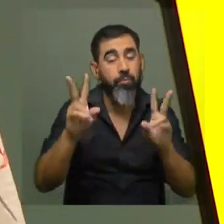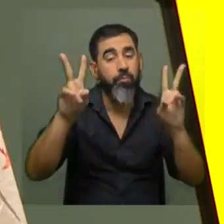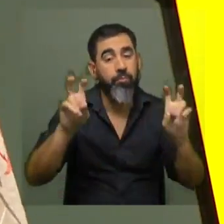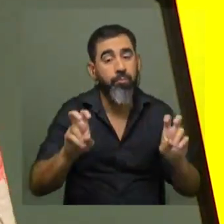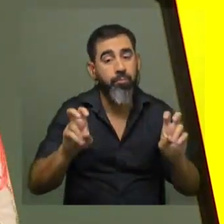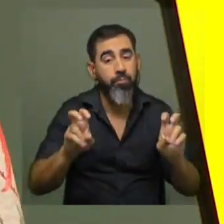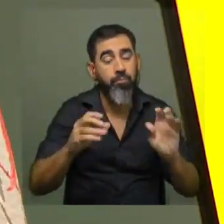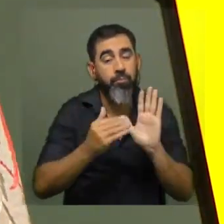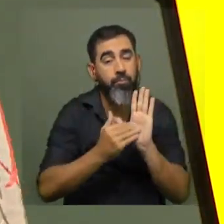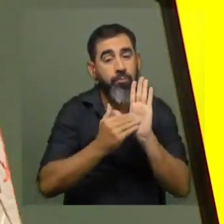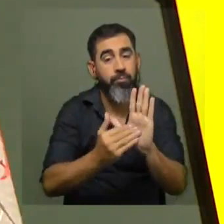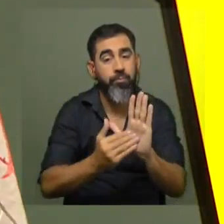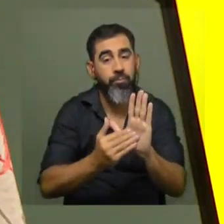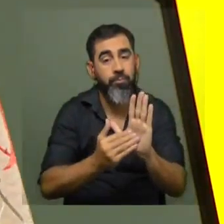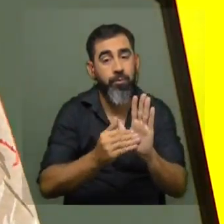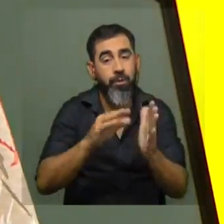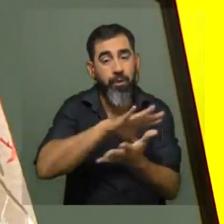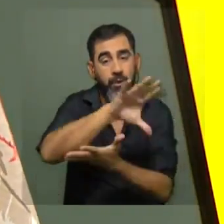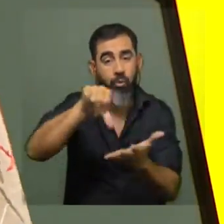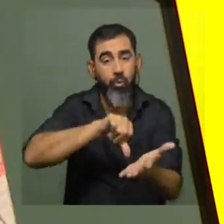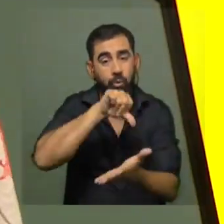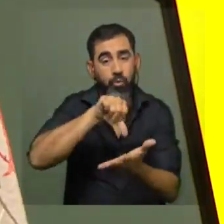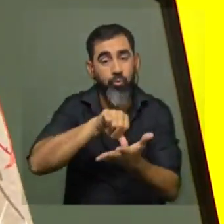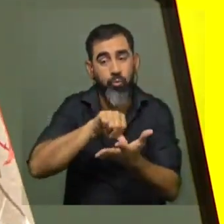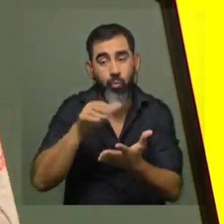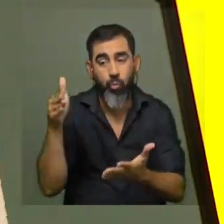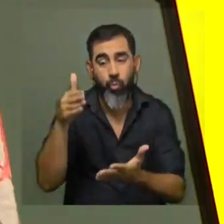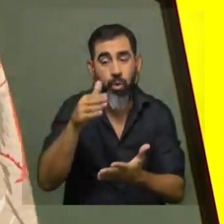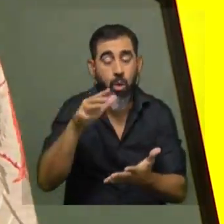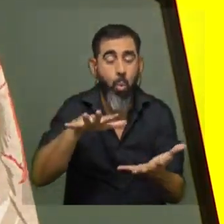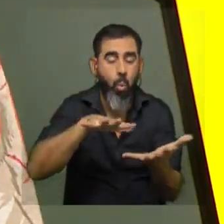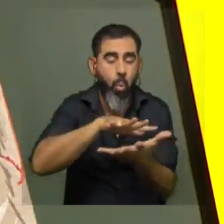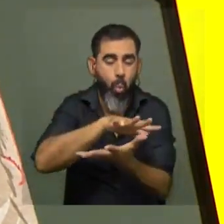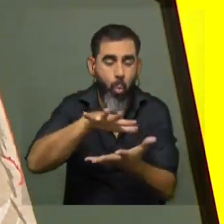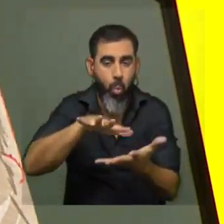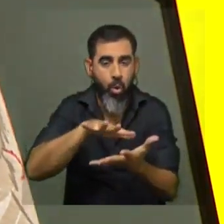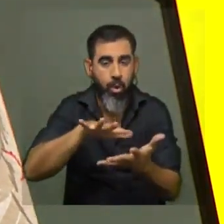vamos a presentar vamos a recorrer la ciudad vamos a encontrar un lugar o bueno obviamente tiene